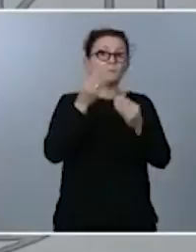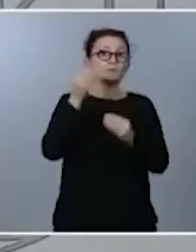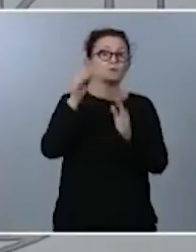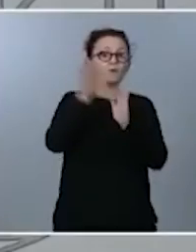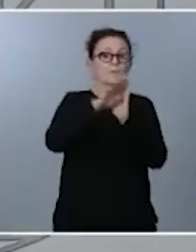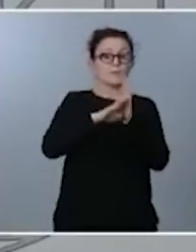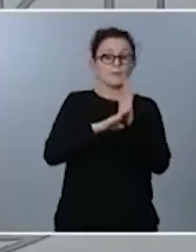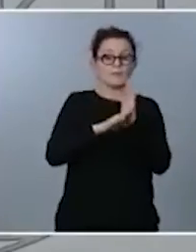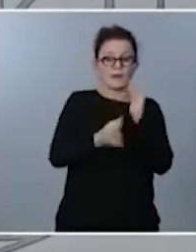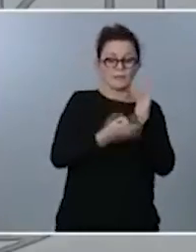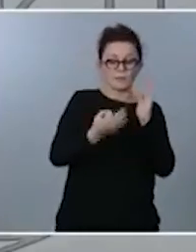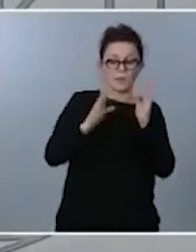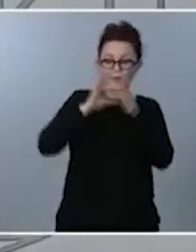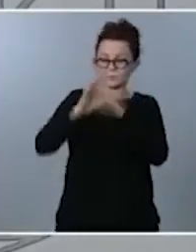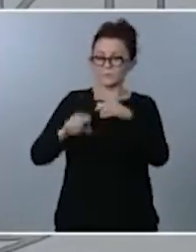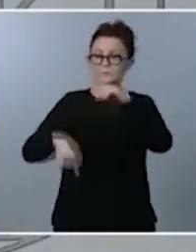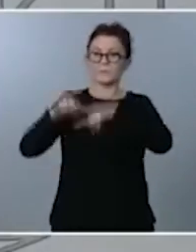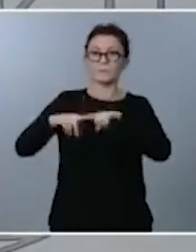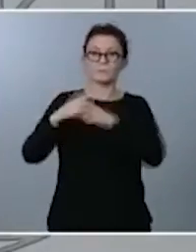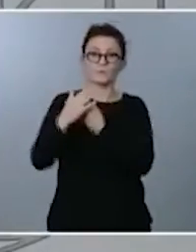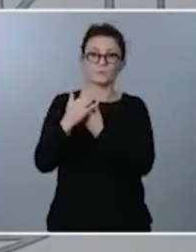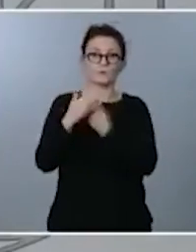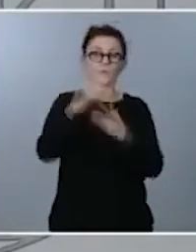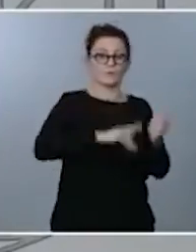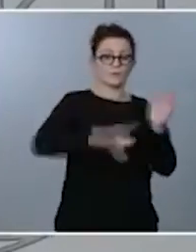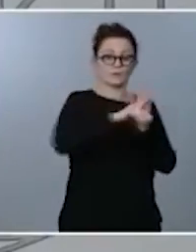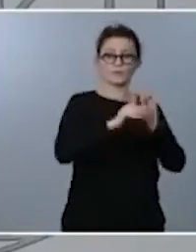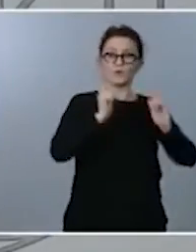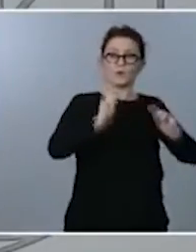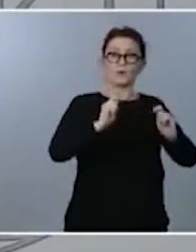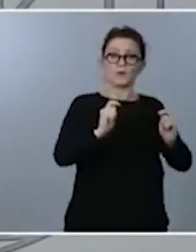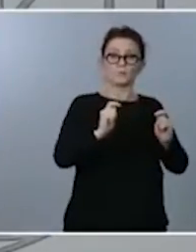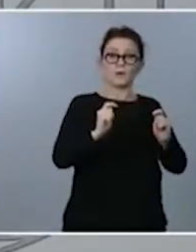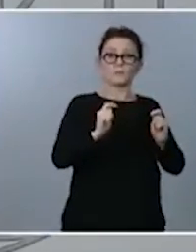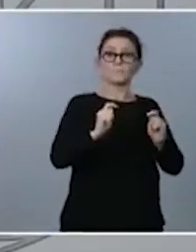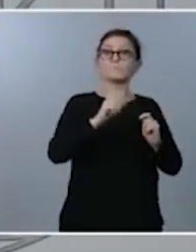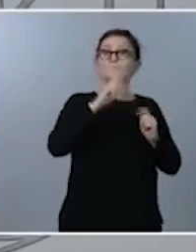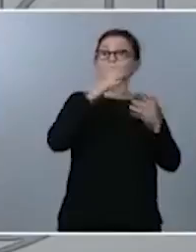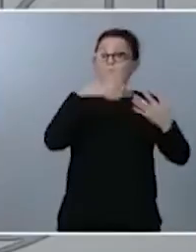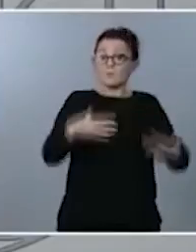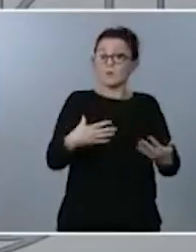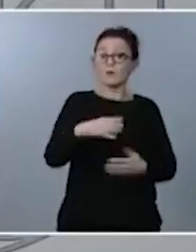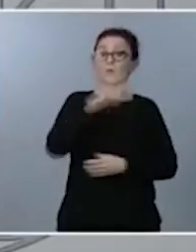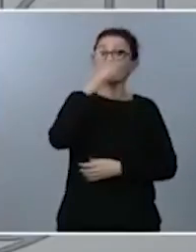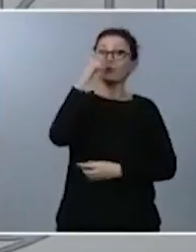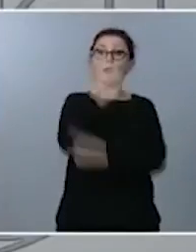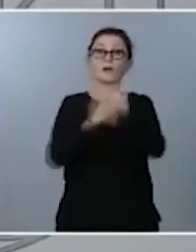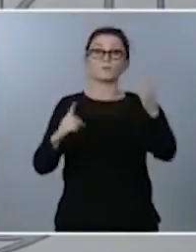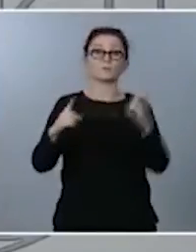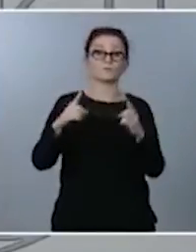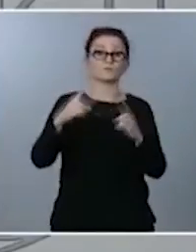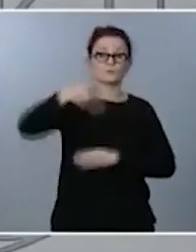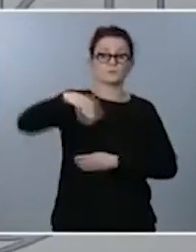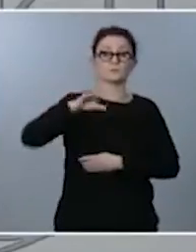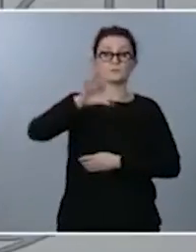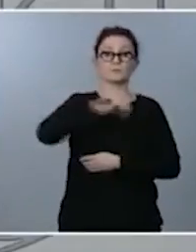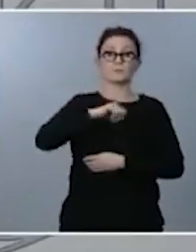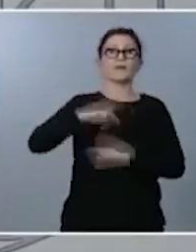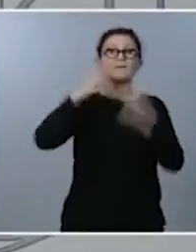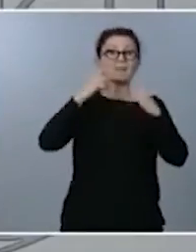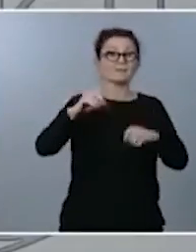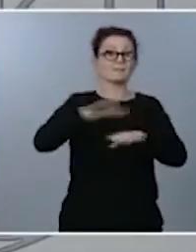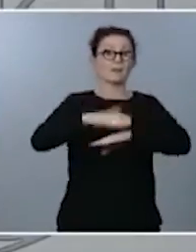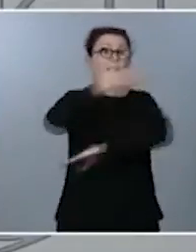momento adecuado decreto de alarma ahora que puede ser que algunos presidentes autonómicos lo necesitan para la limitación